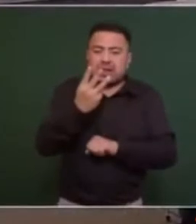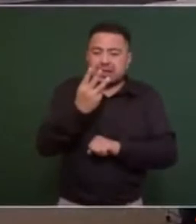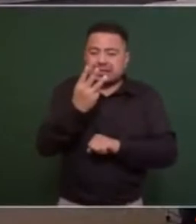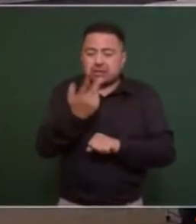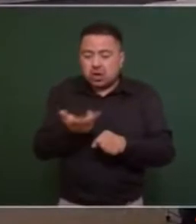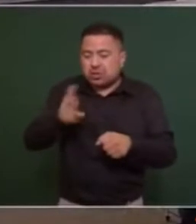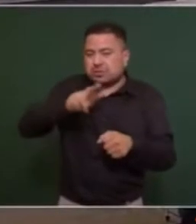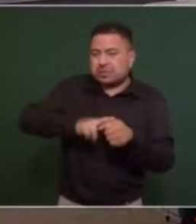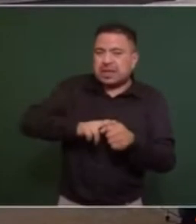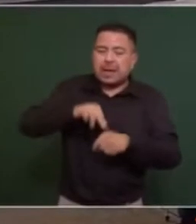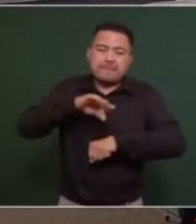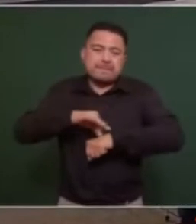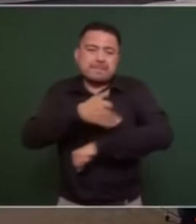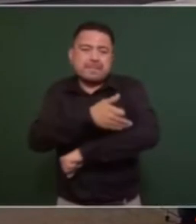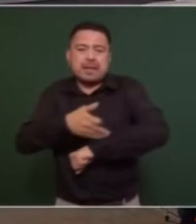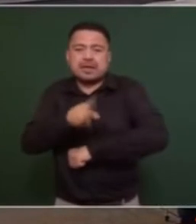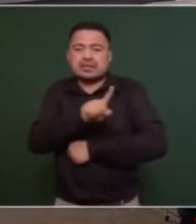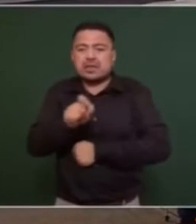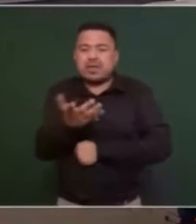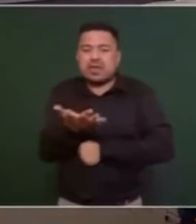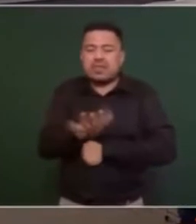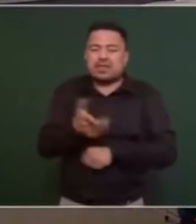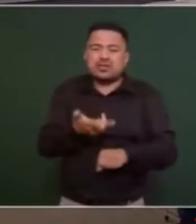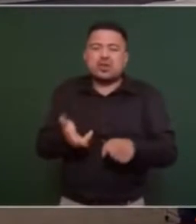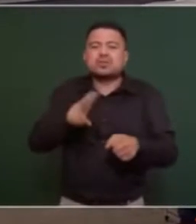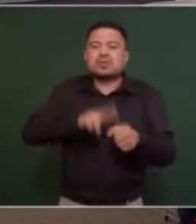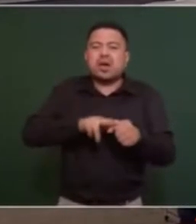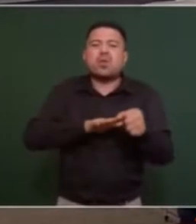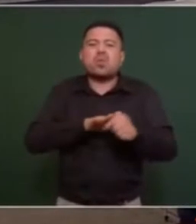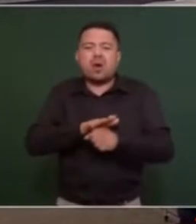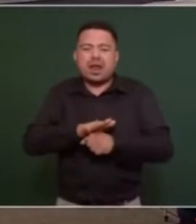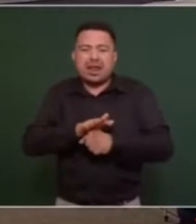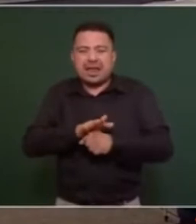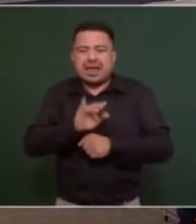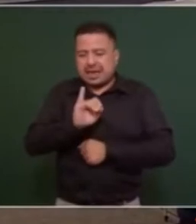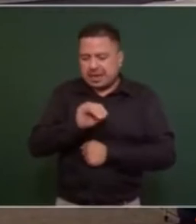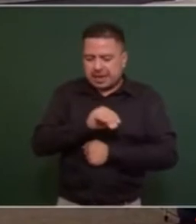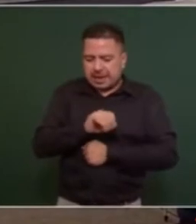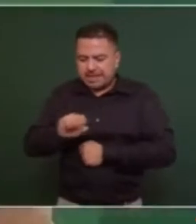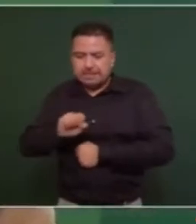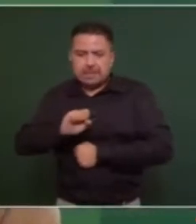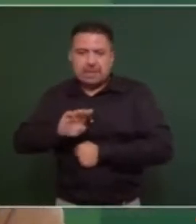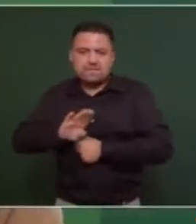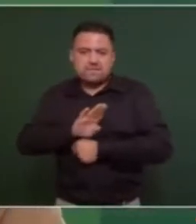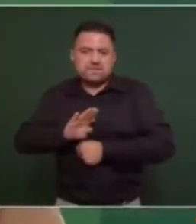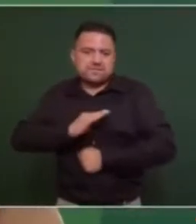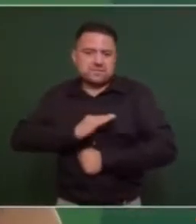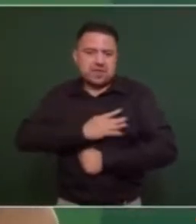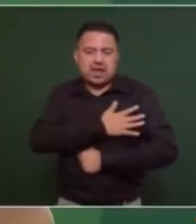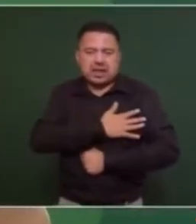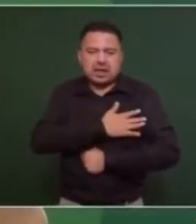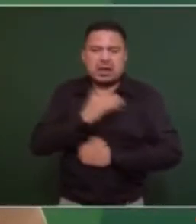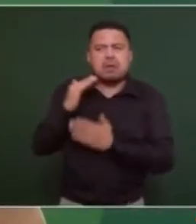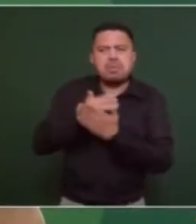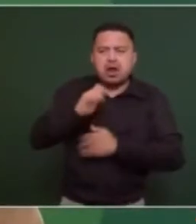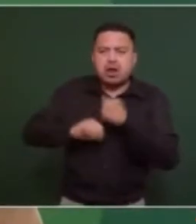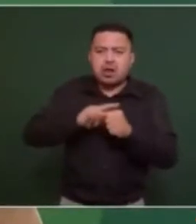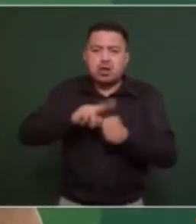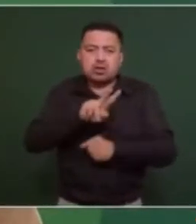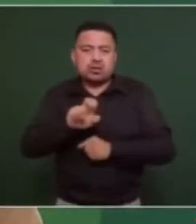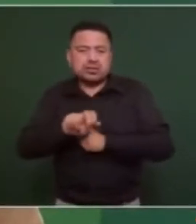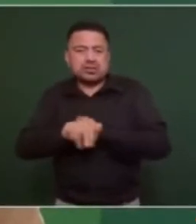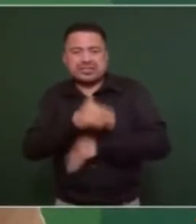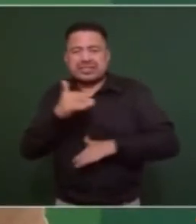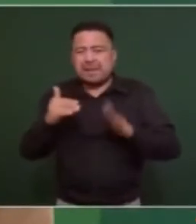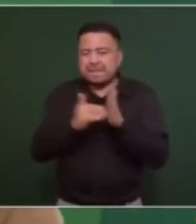y 5 unidades de medicina familiar y 110 clínicas de IMSS-Bienestar tuvieron daños menores. Ya se han invertido 215 millones